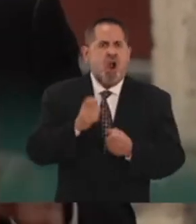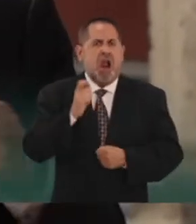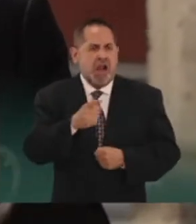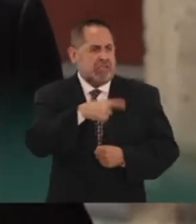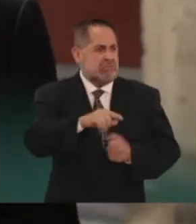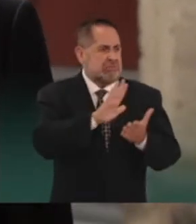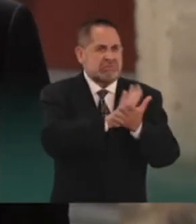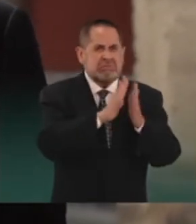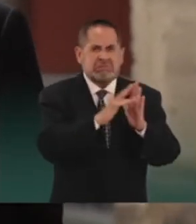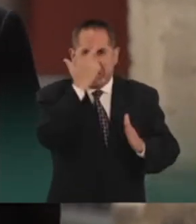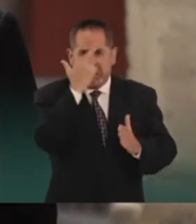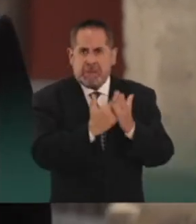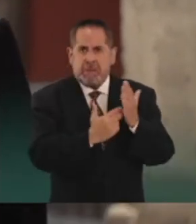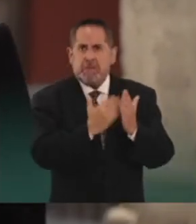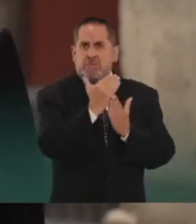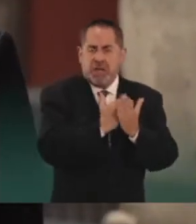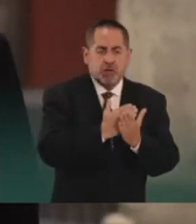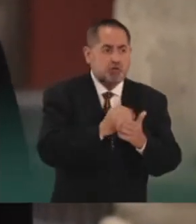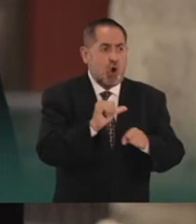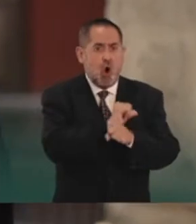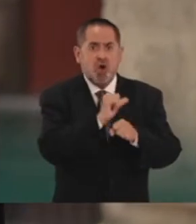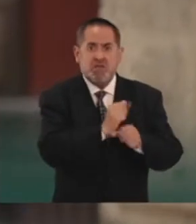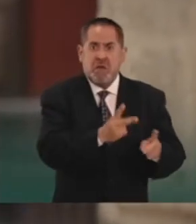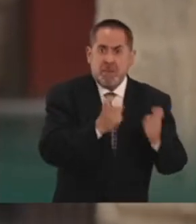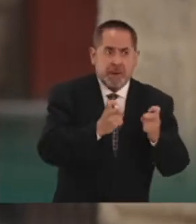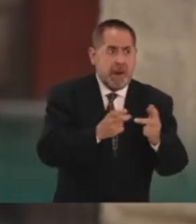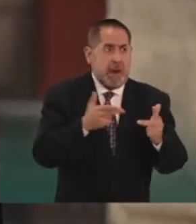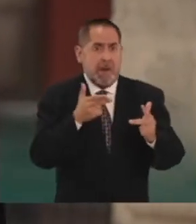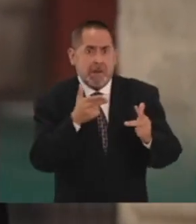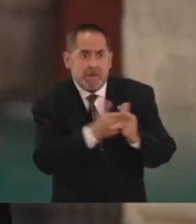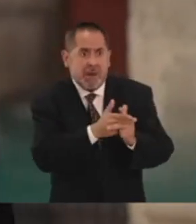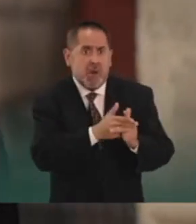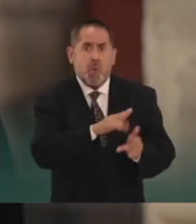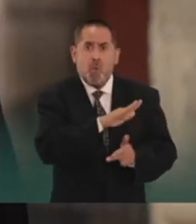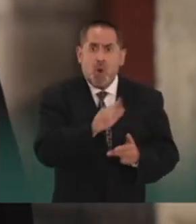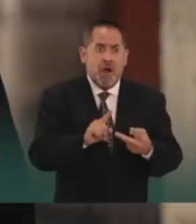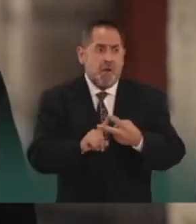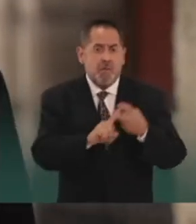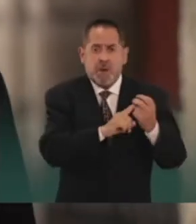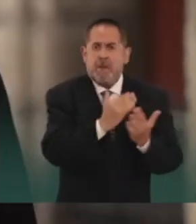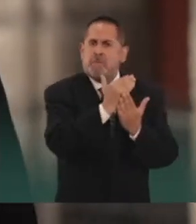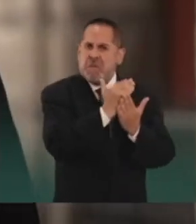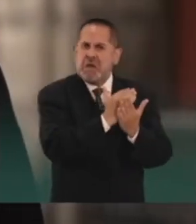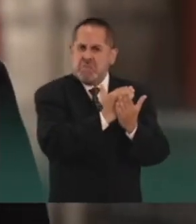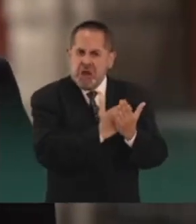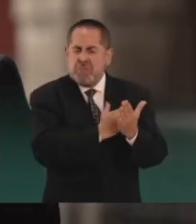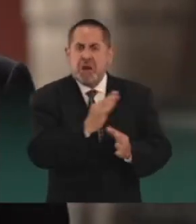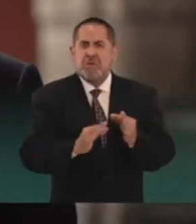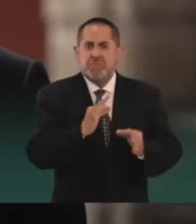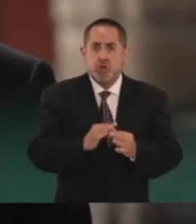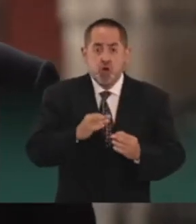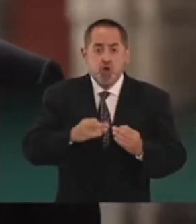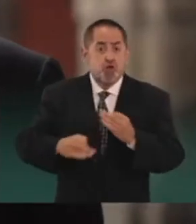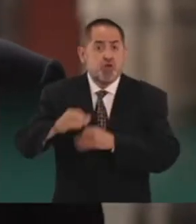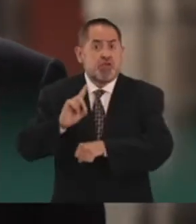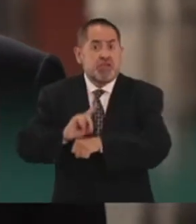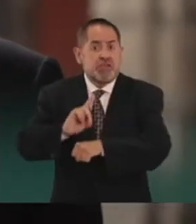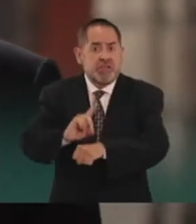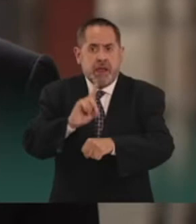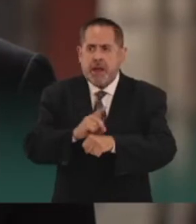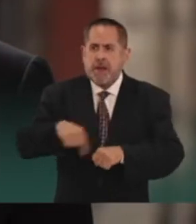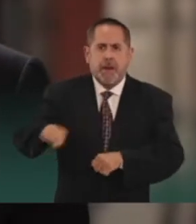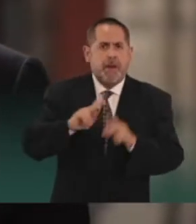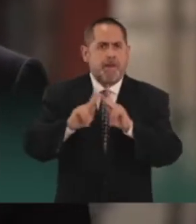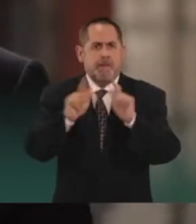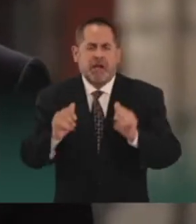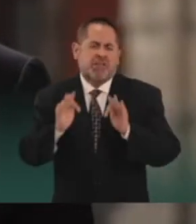bajando la incidencia electiva. El robo de vehículo, los homicidios, el secuestro. Estamos trabajando todos los días para